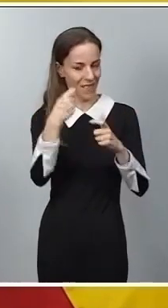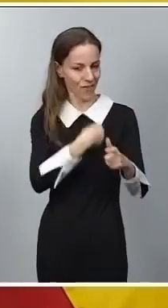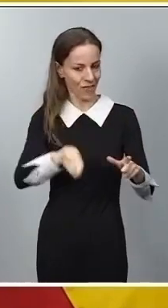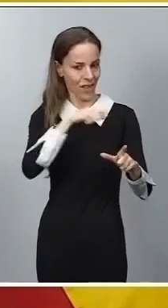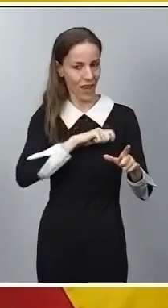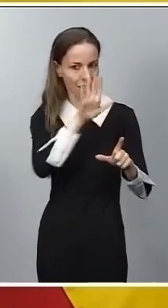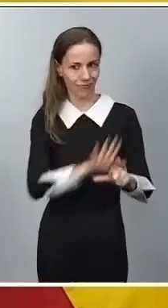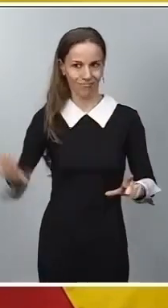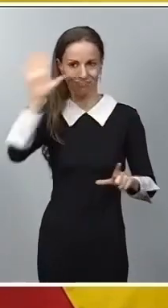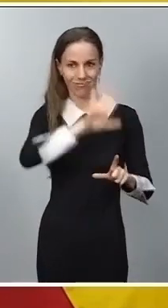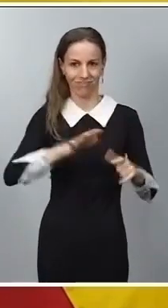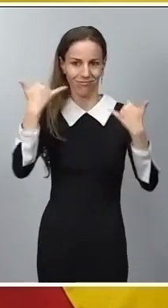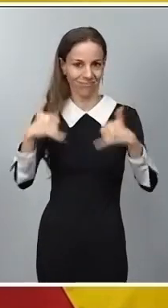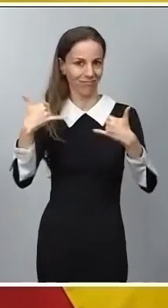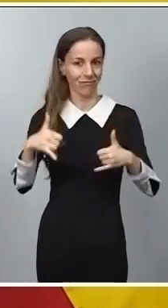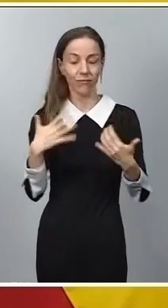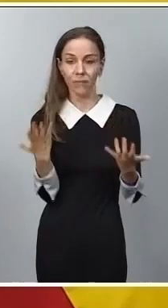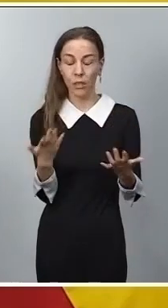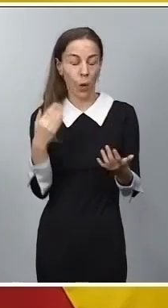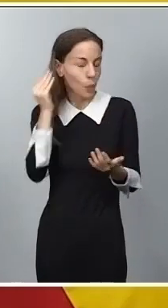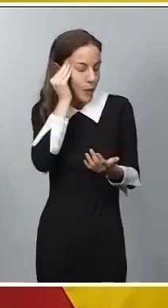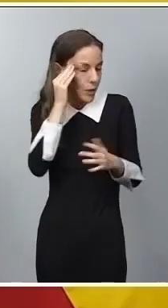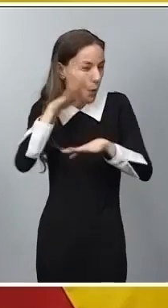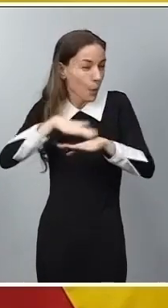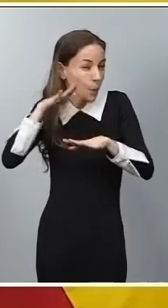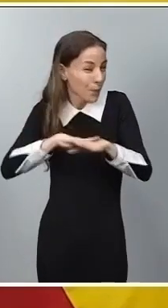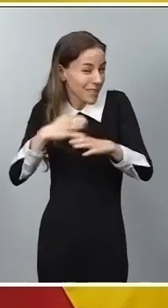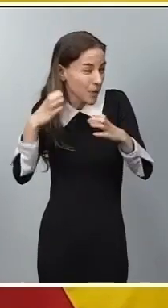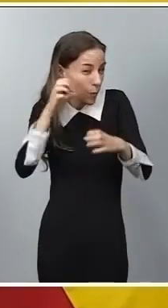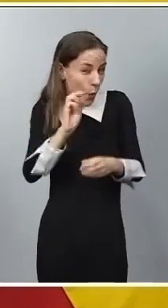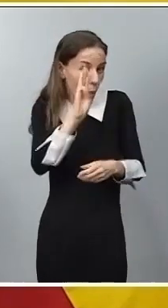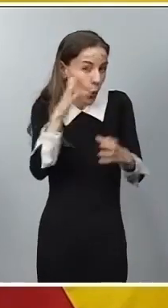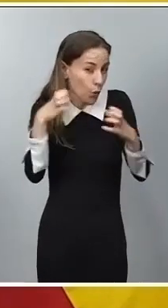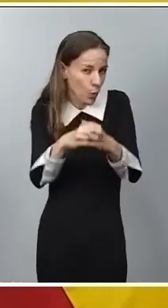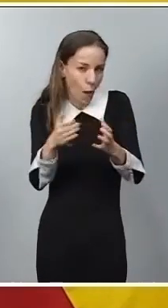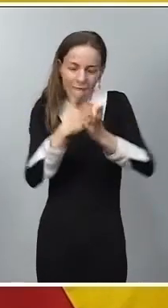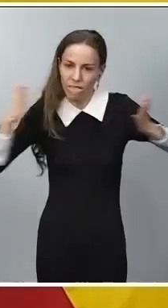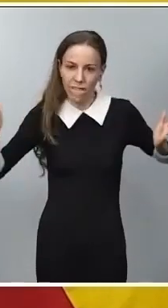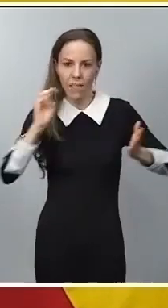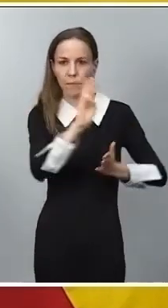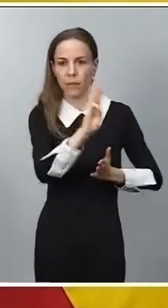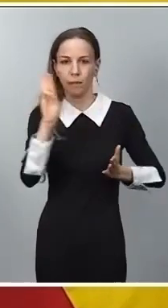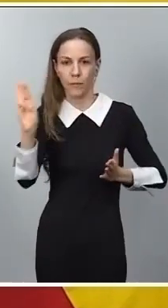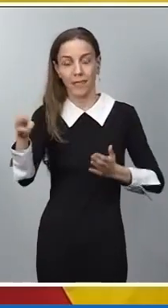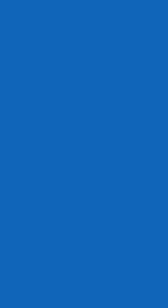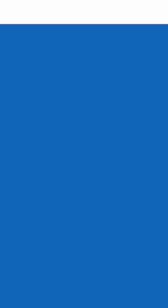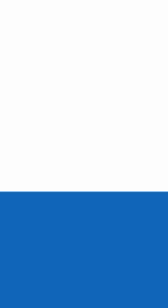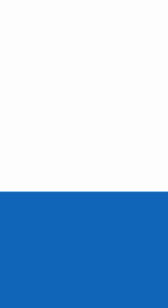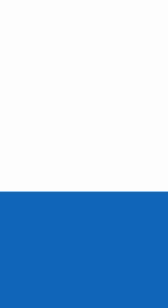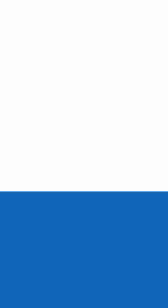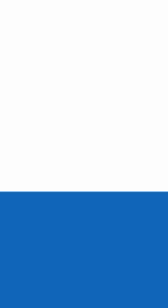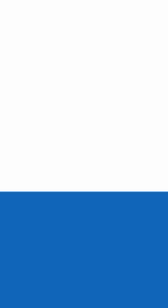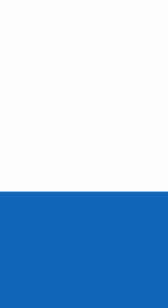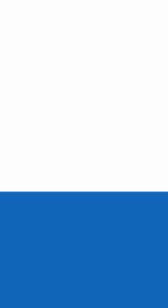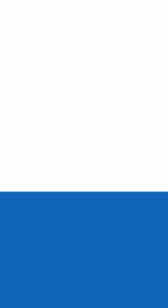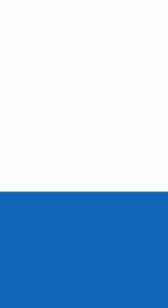Nacional, y donde creo que lo mínimo que se exige a una fuerza política tan importante como el Partido Popular es tener sentido de